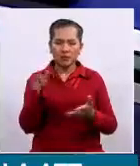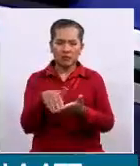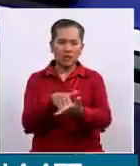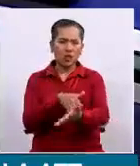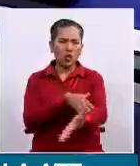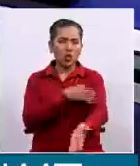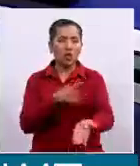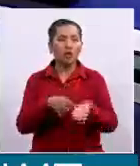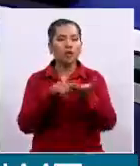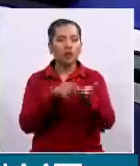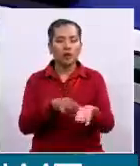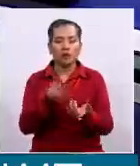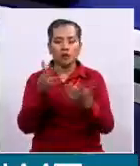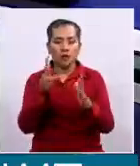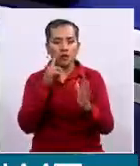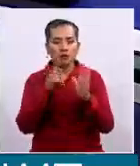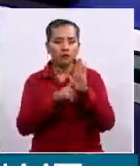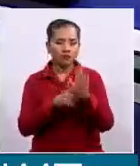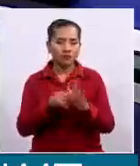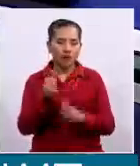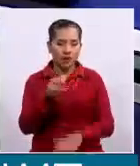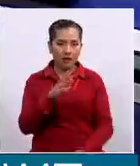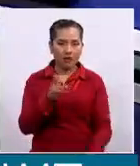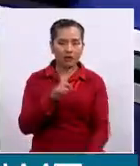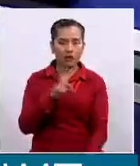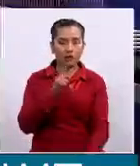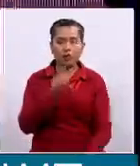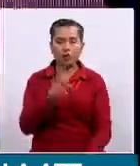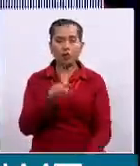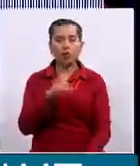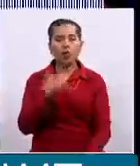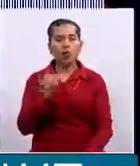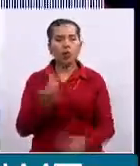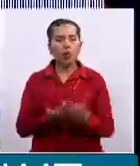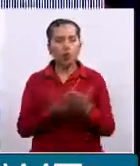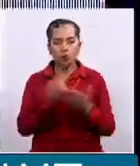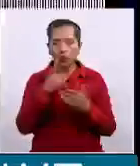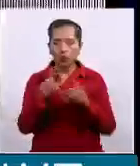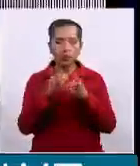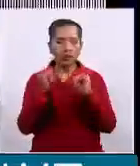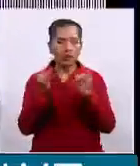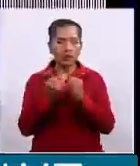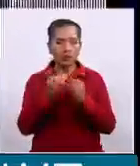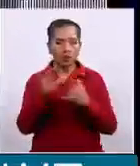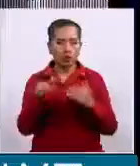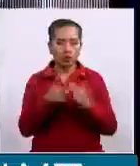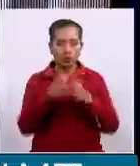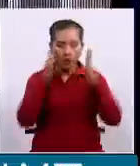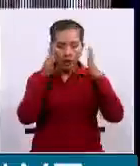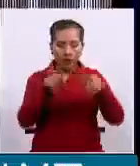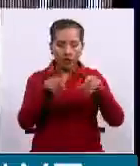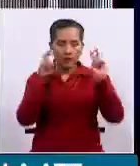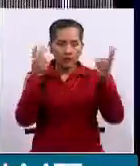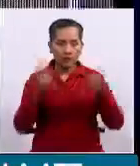Amazonas, ¿qué medidas se asumen desde las entidades correspondientes sobre este tema?